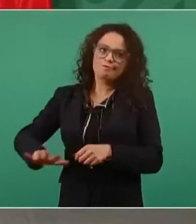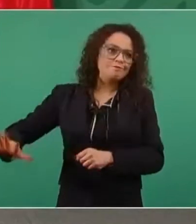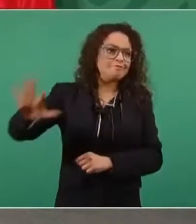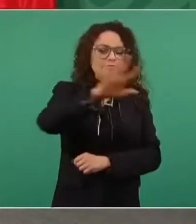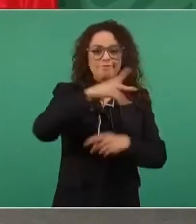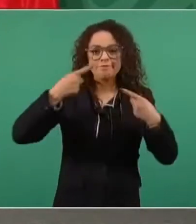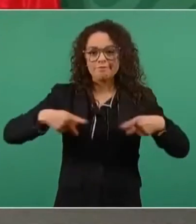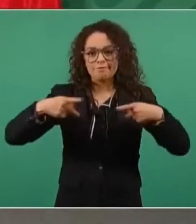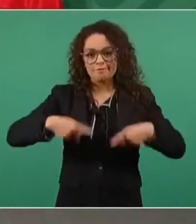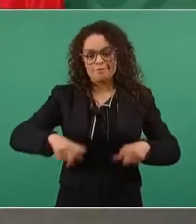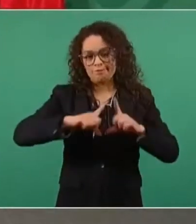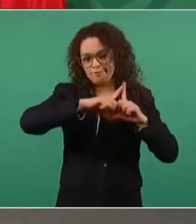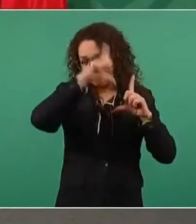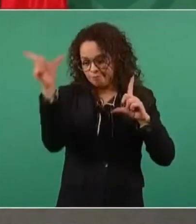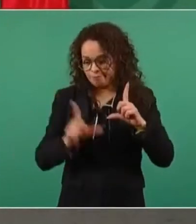el que va a decidir.